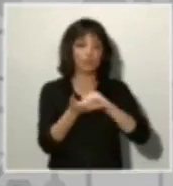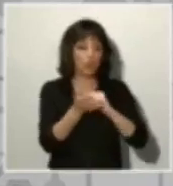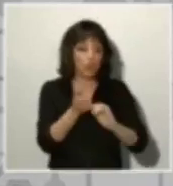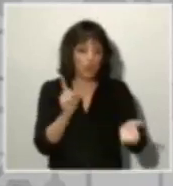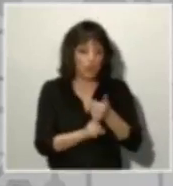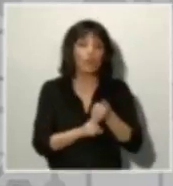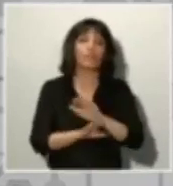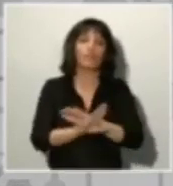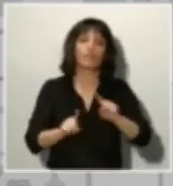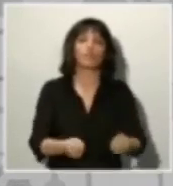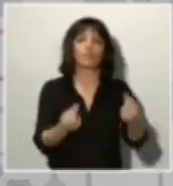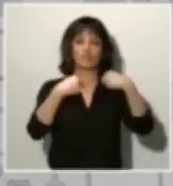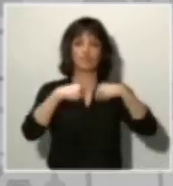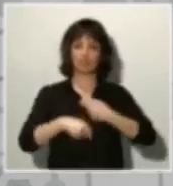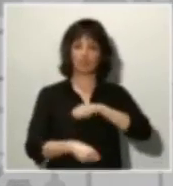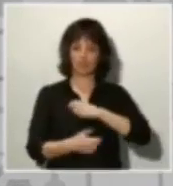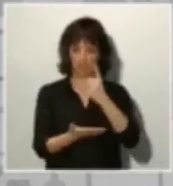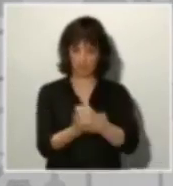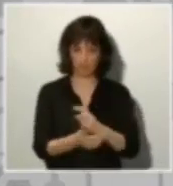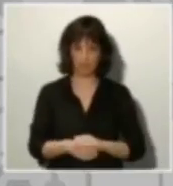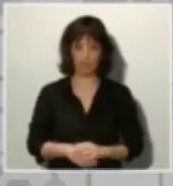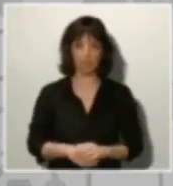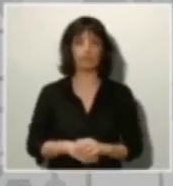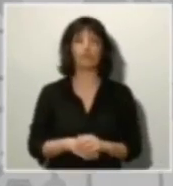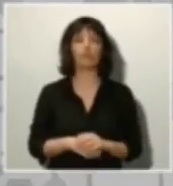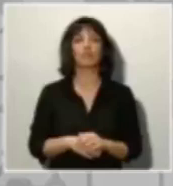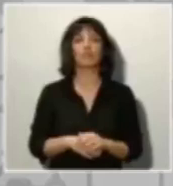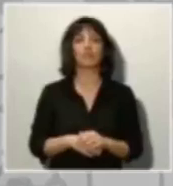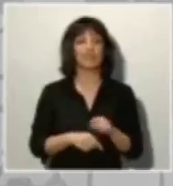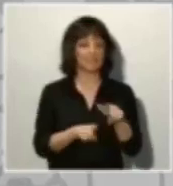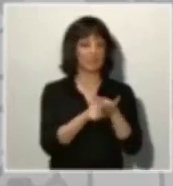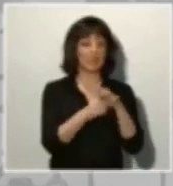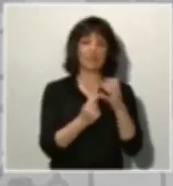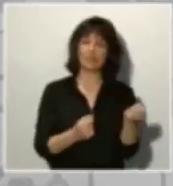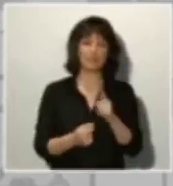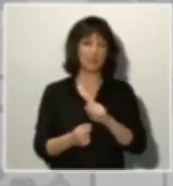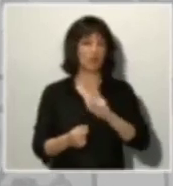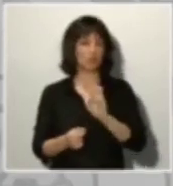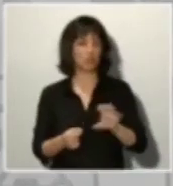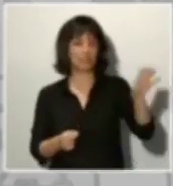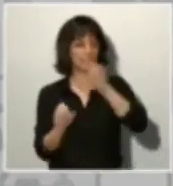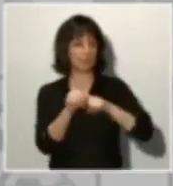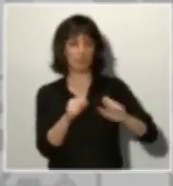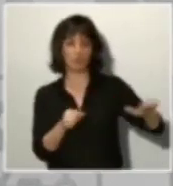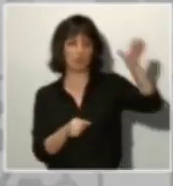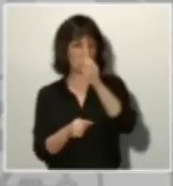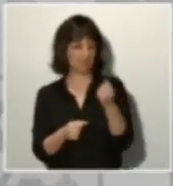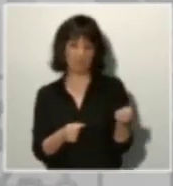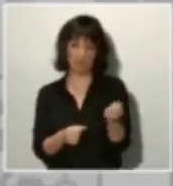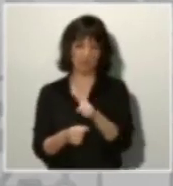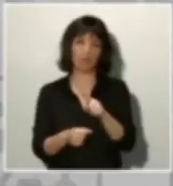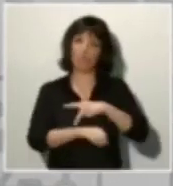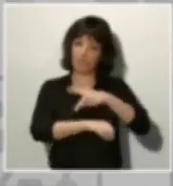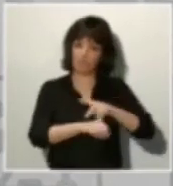retornar a España. Es una situación similar a la que se encuentran ciudadanos de otros estados miembros de la Unión Europea, también en Filipinas.